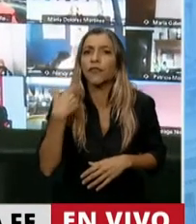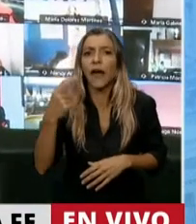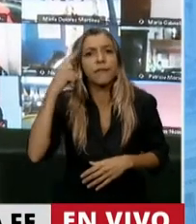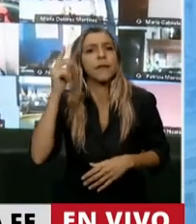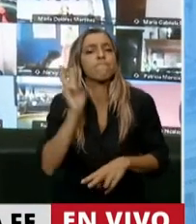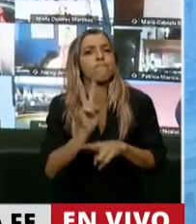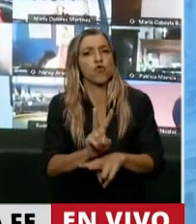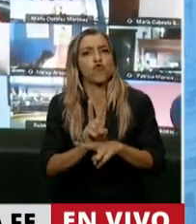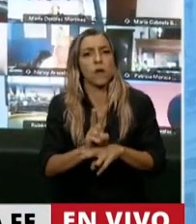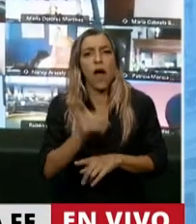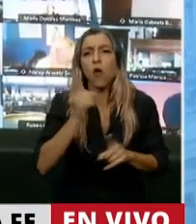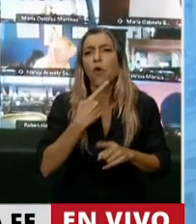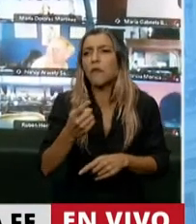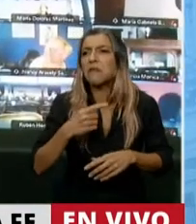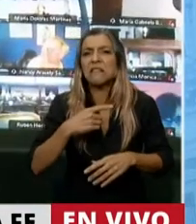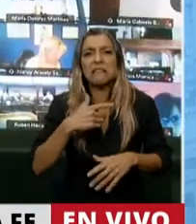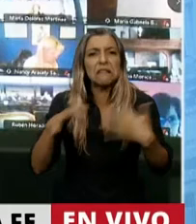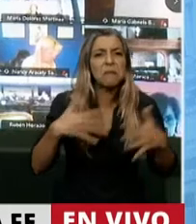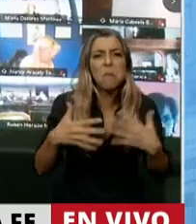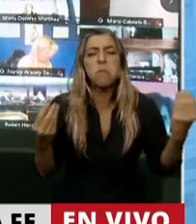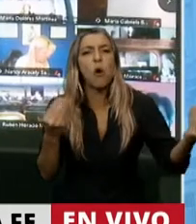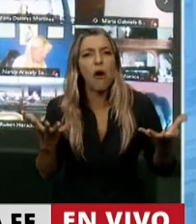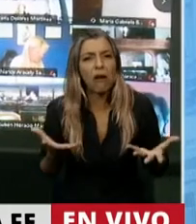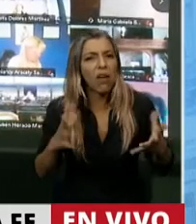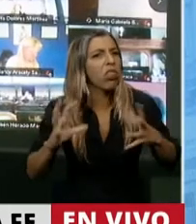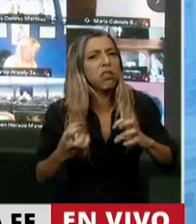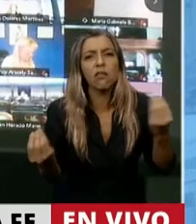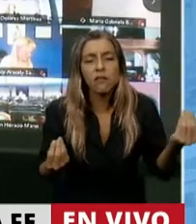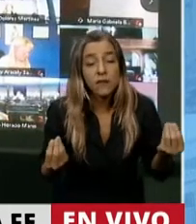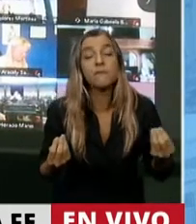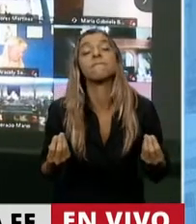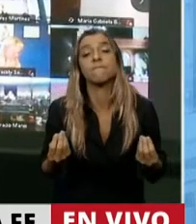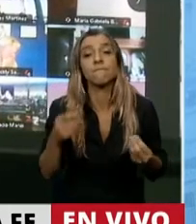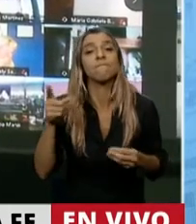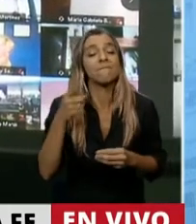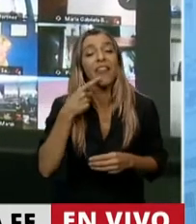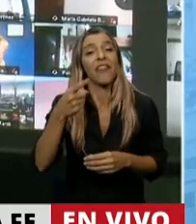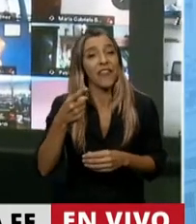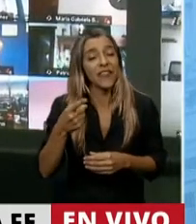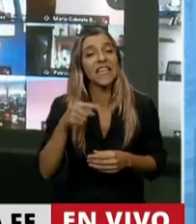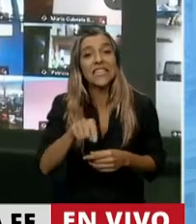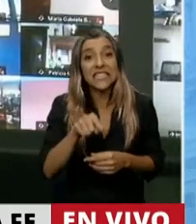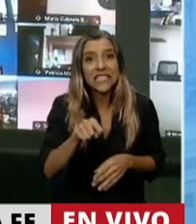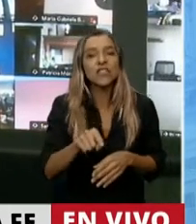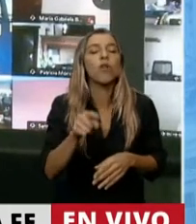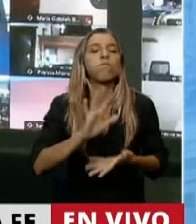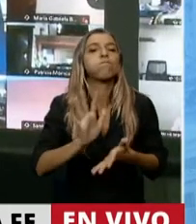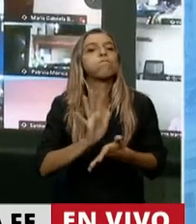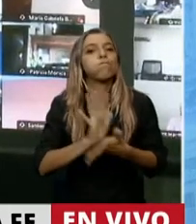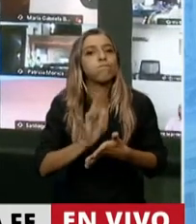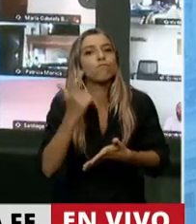momento laudato así, ¿qué es la crisis ecológica? La crisis ecológica, dice, es una eclosión o una manifestación